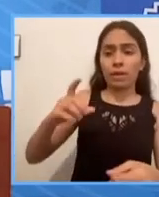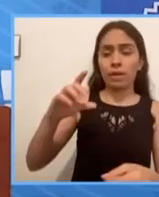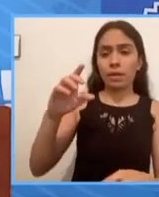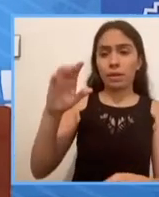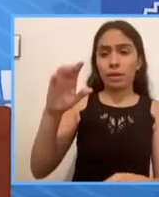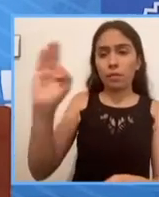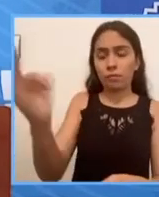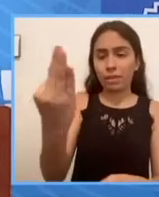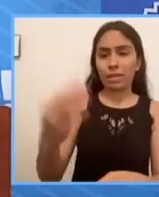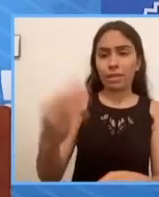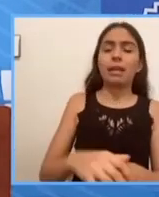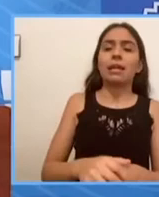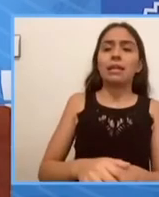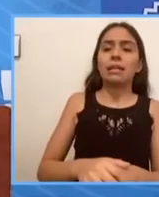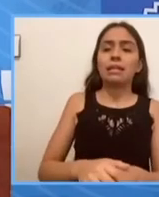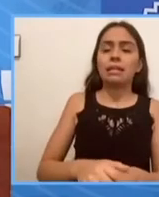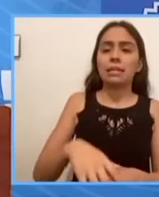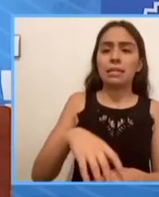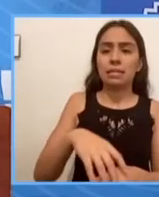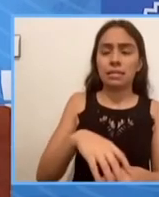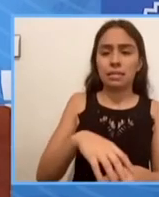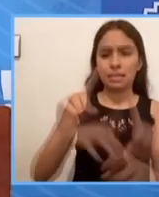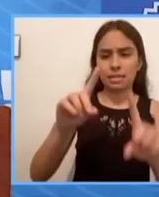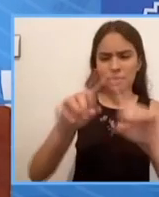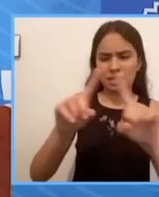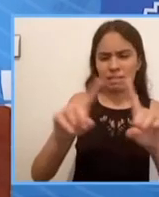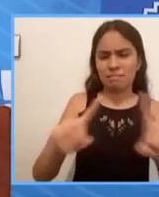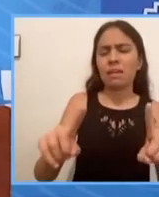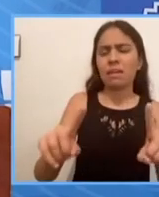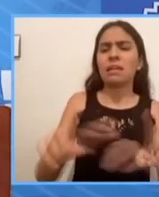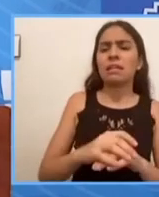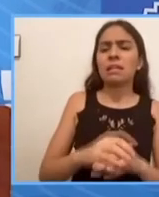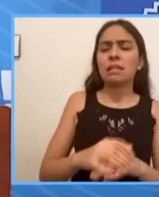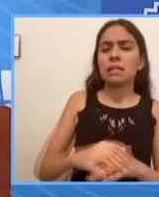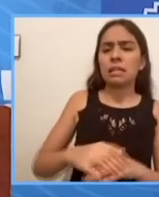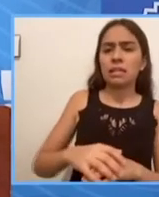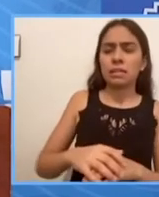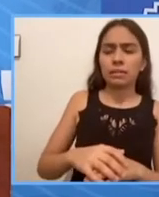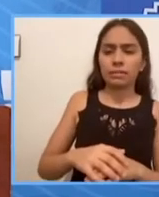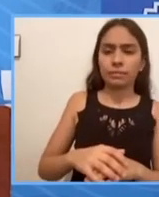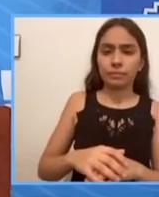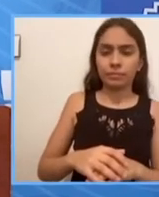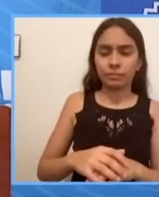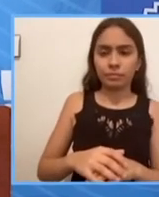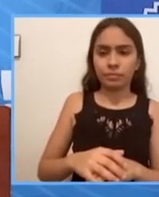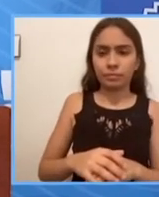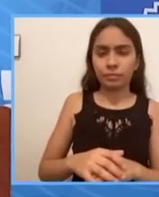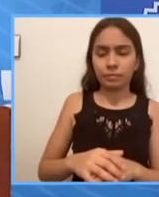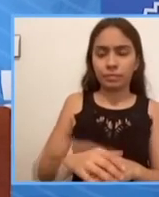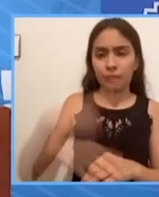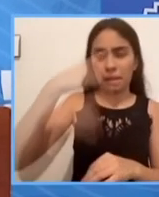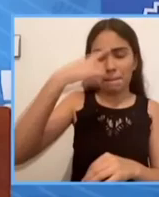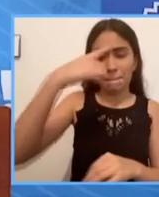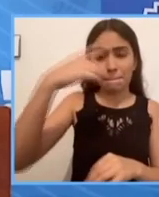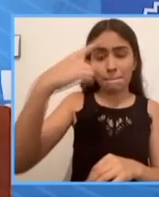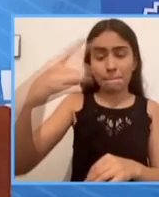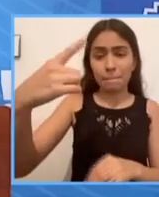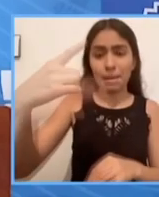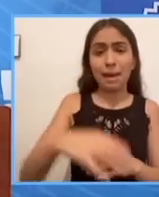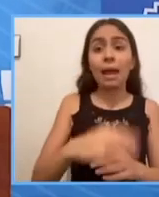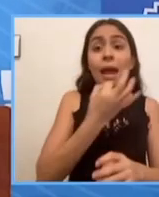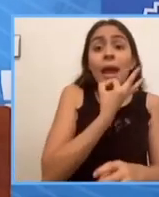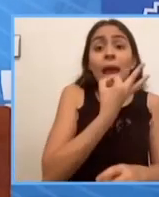para el anuncio de las etapas siguientes del